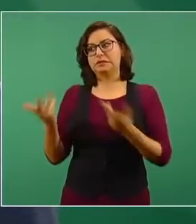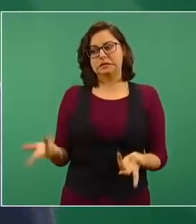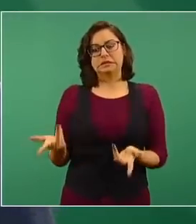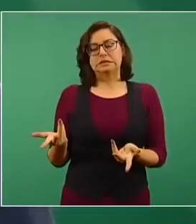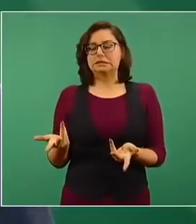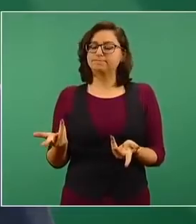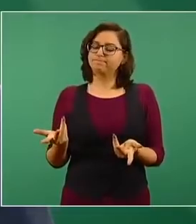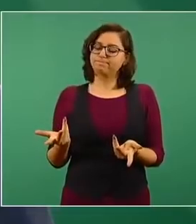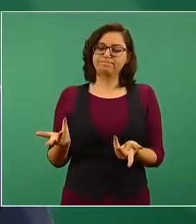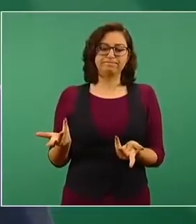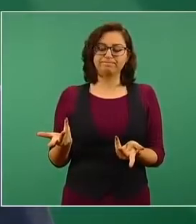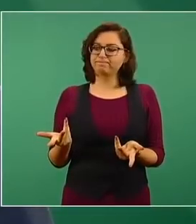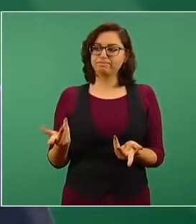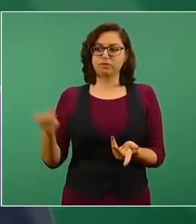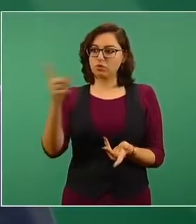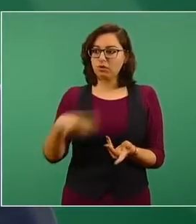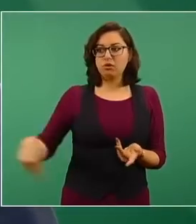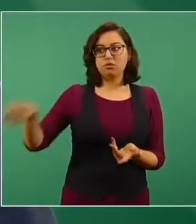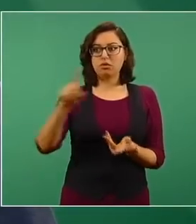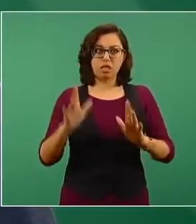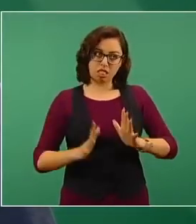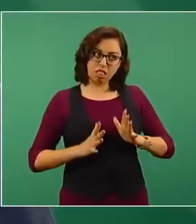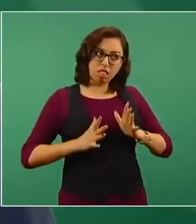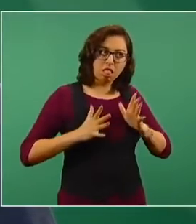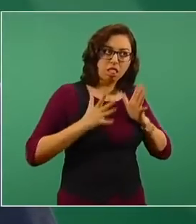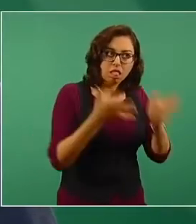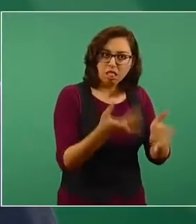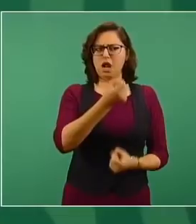manipular.